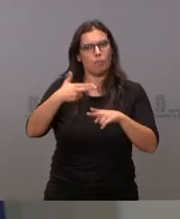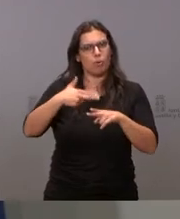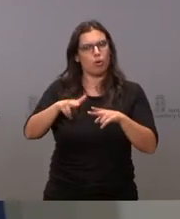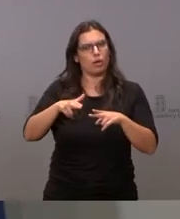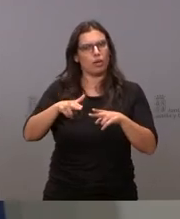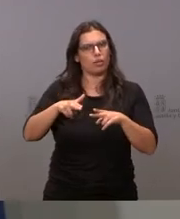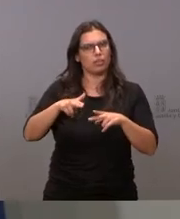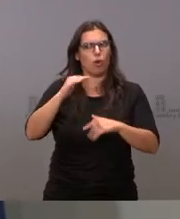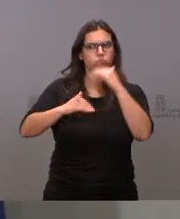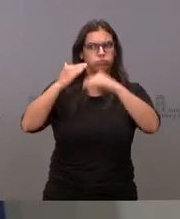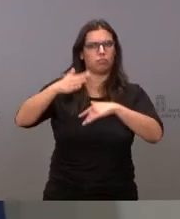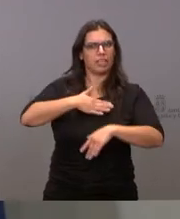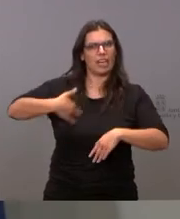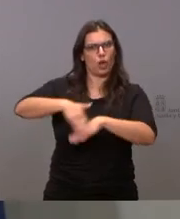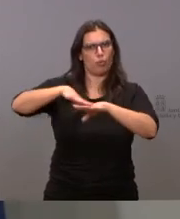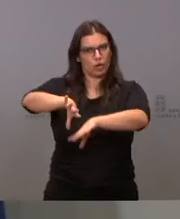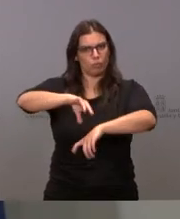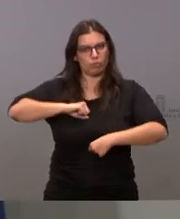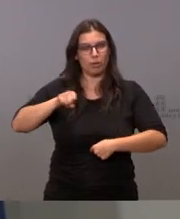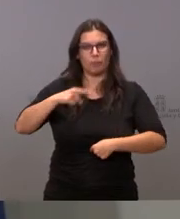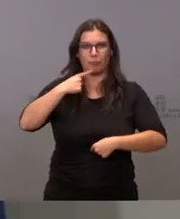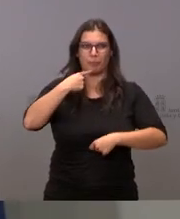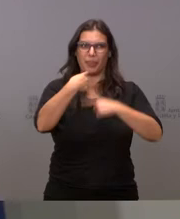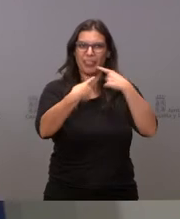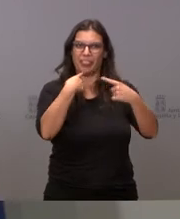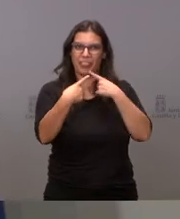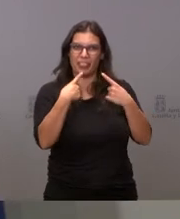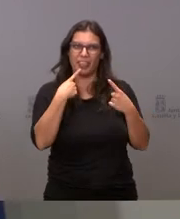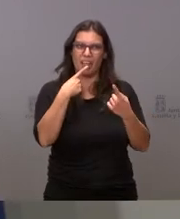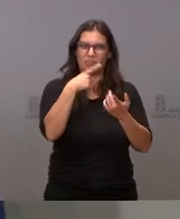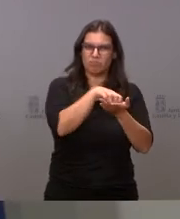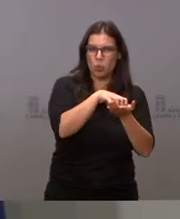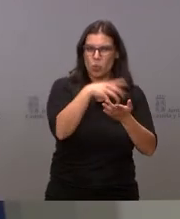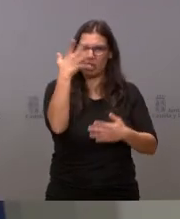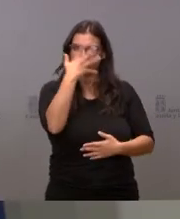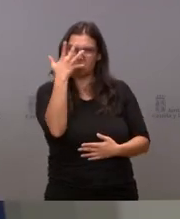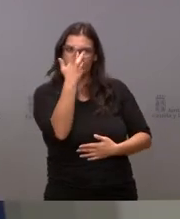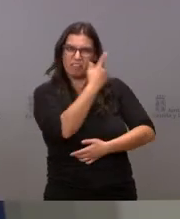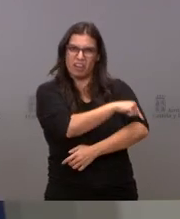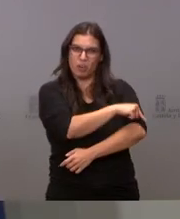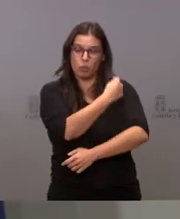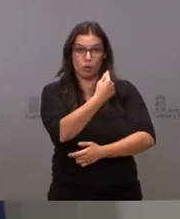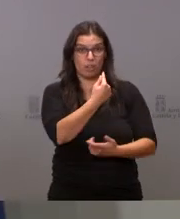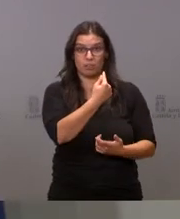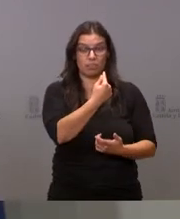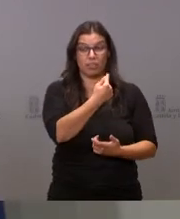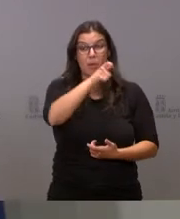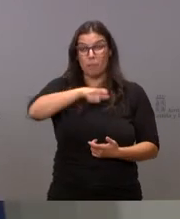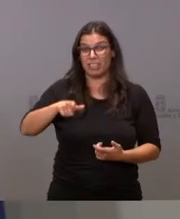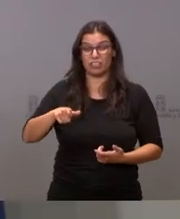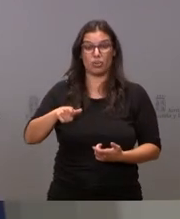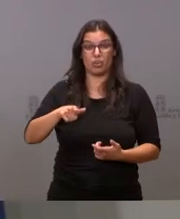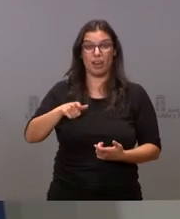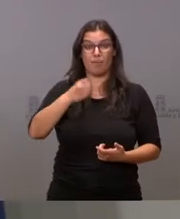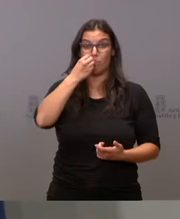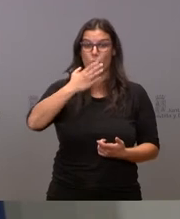alentar la duda y la incertidumbre sobre la eficacia de la vacuna en lugar de hacer lo que debe hacer cualquier buen español y cualquier buen